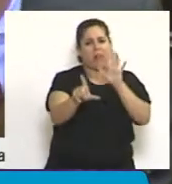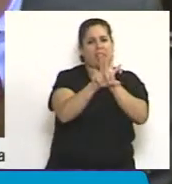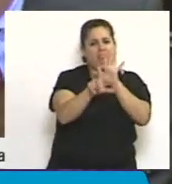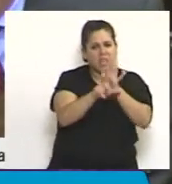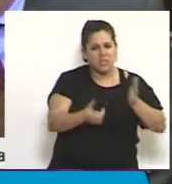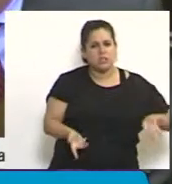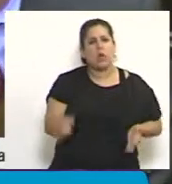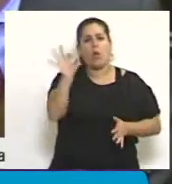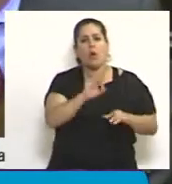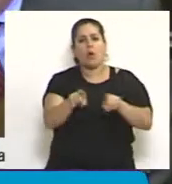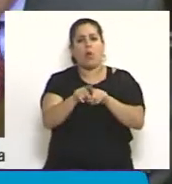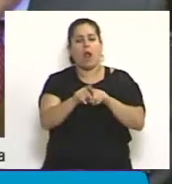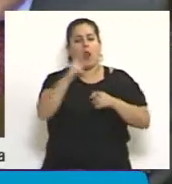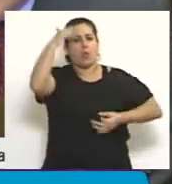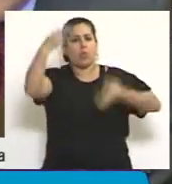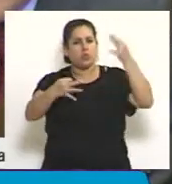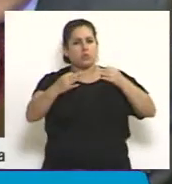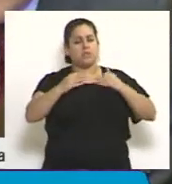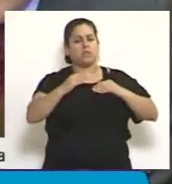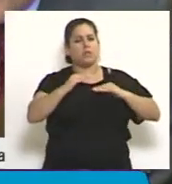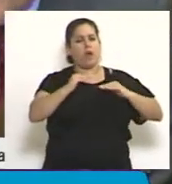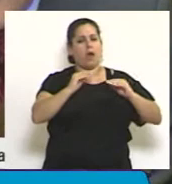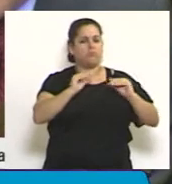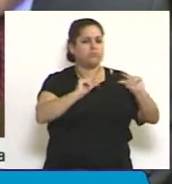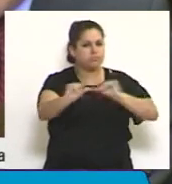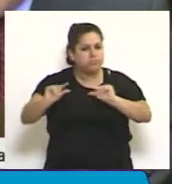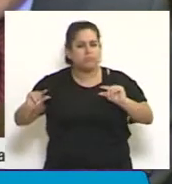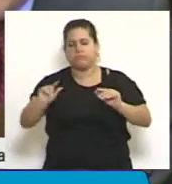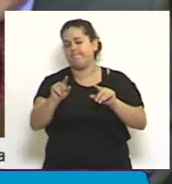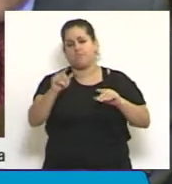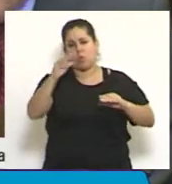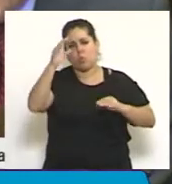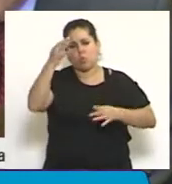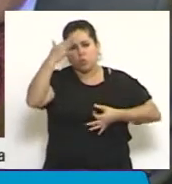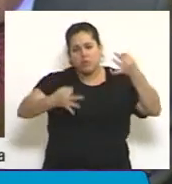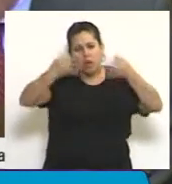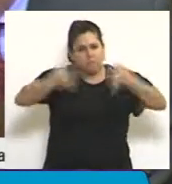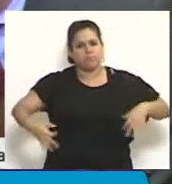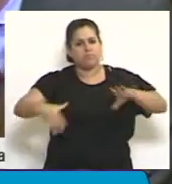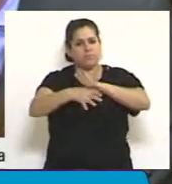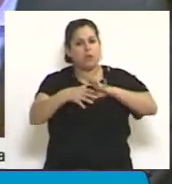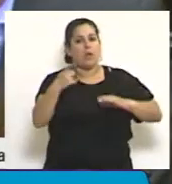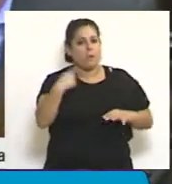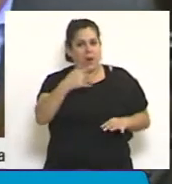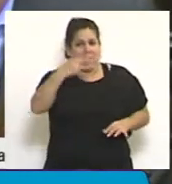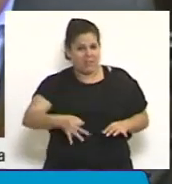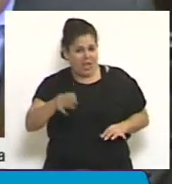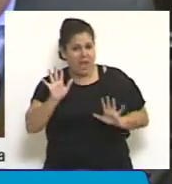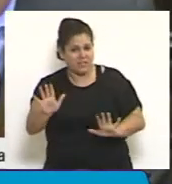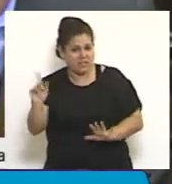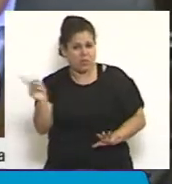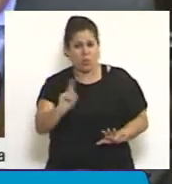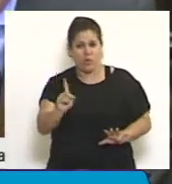equidad en el impartir justicia, y contrasta, contrasta claramente con lo que ocurre en el